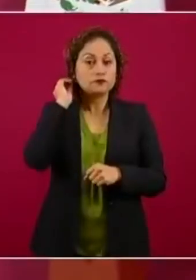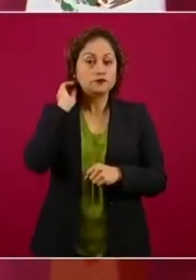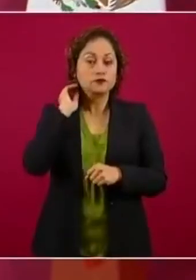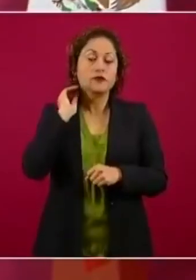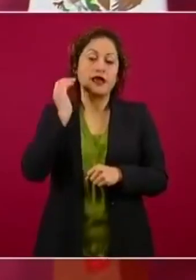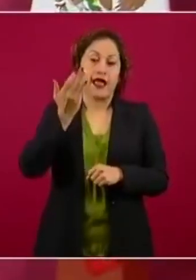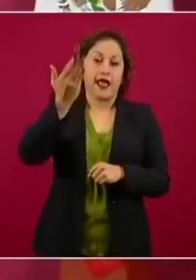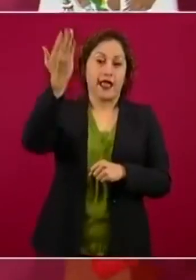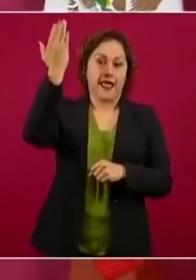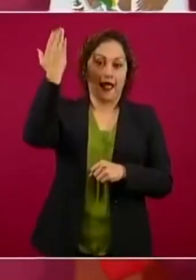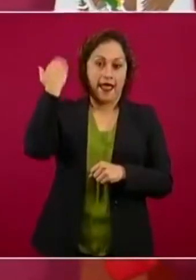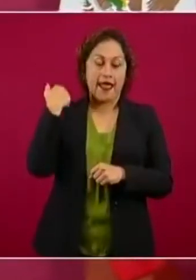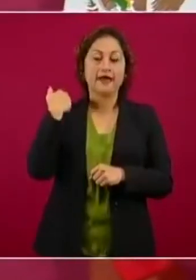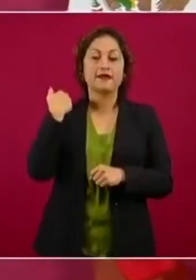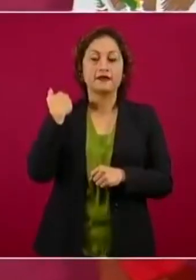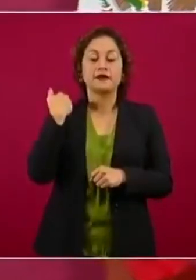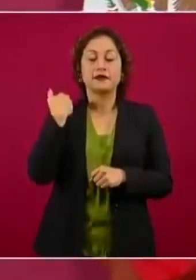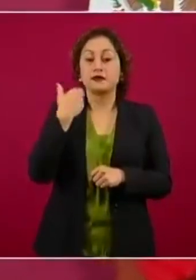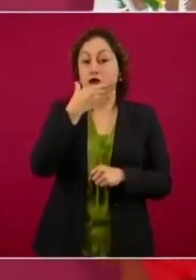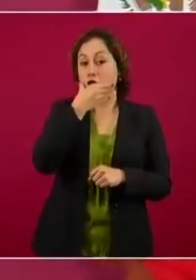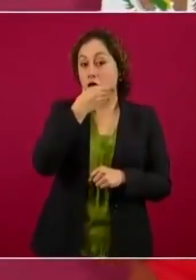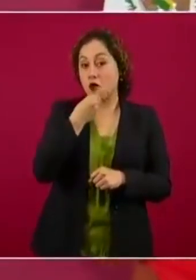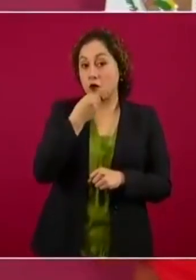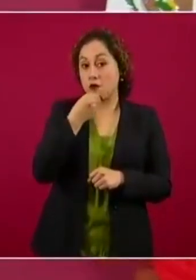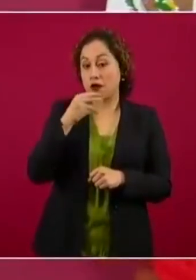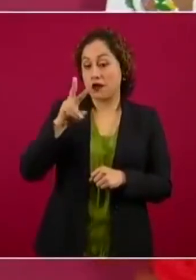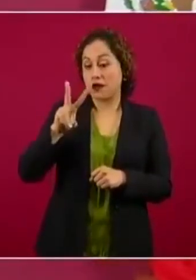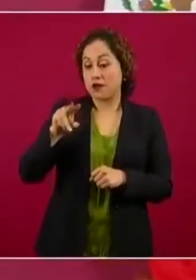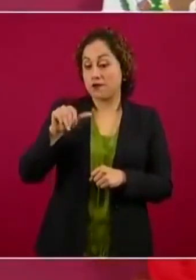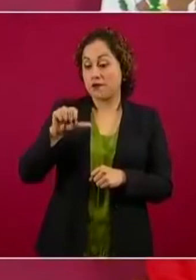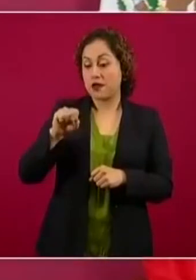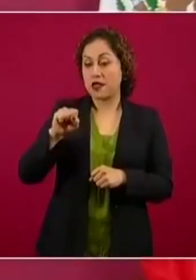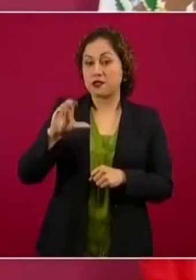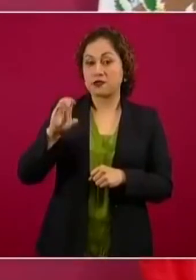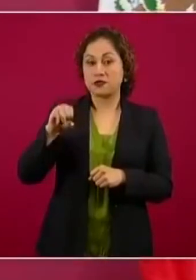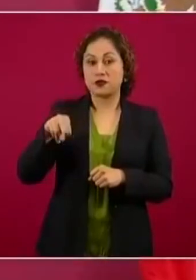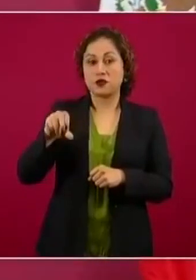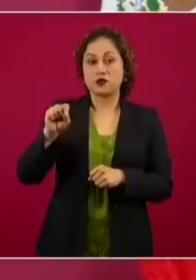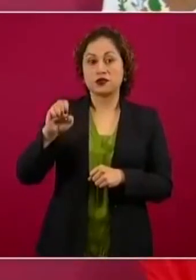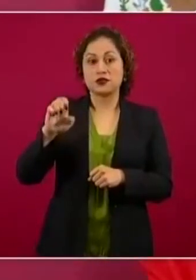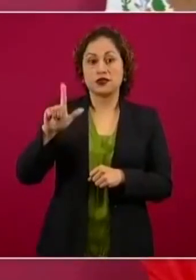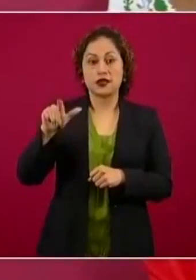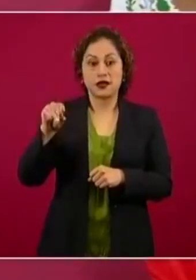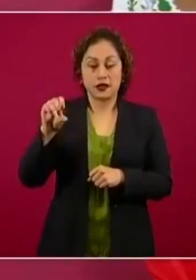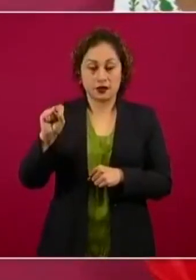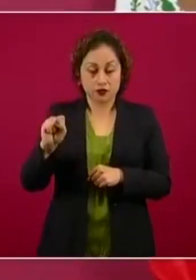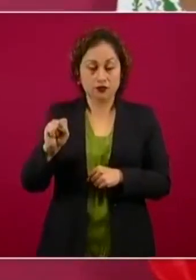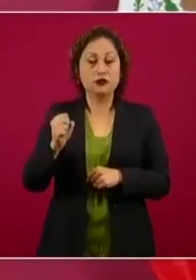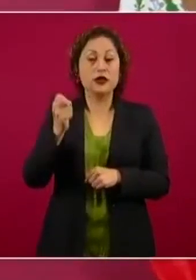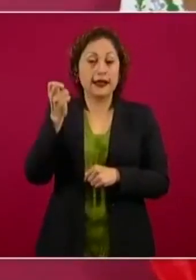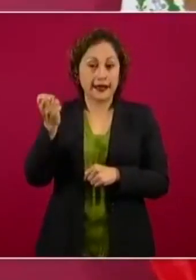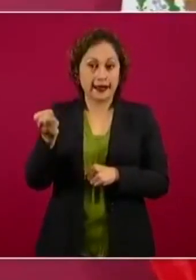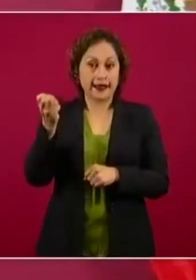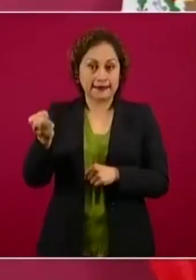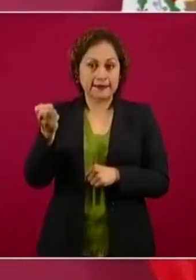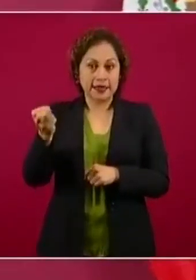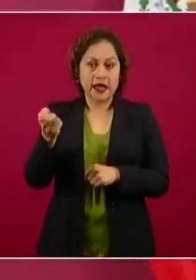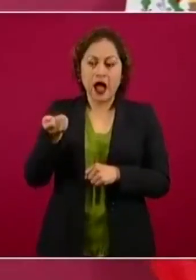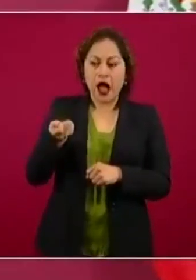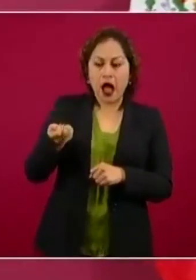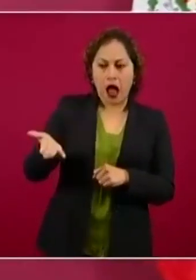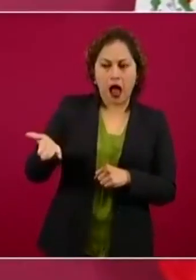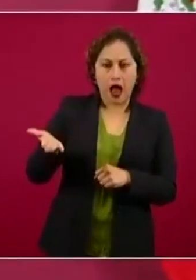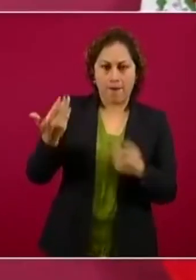En su conferencia de prensa en Palacio Nacional, el titular del Ejecutivo destacó que por primera vez, una maestra de asignatura